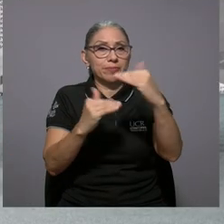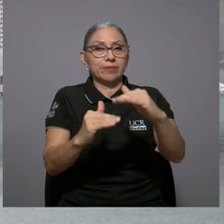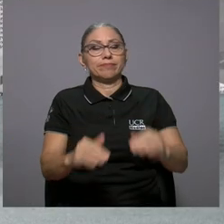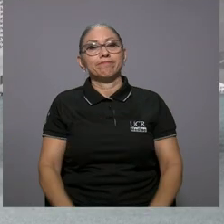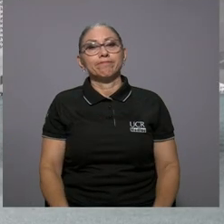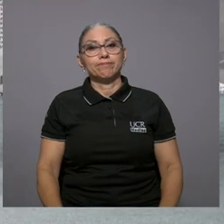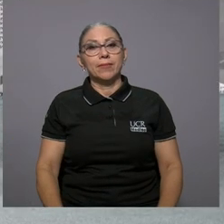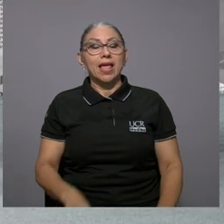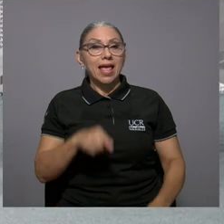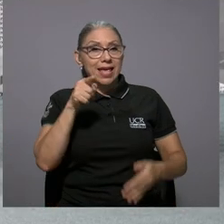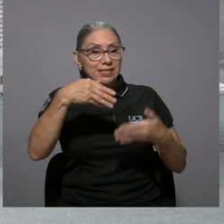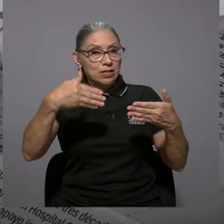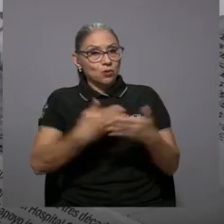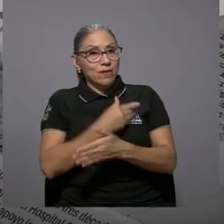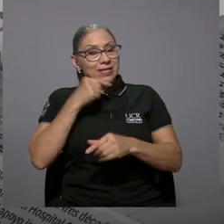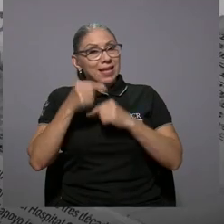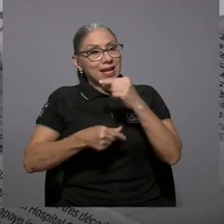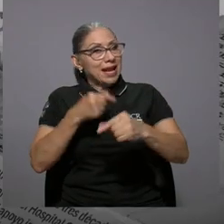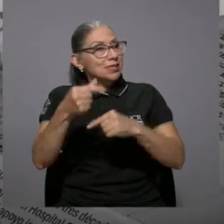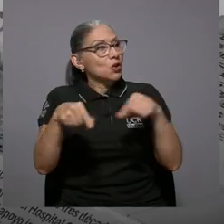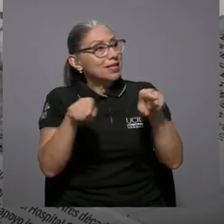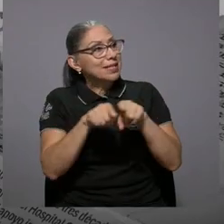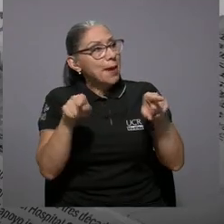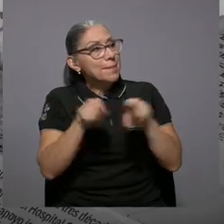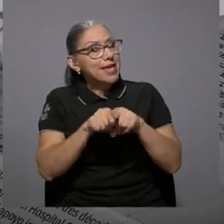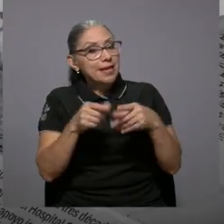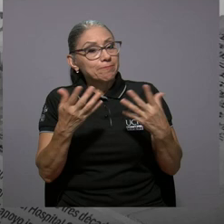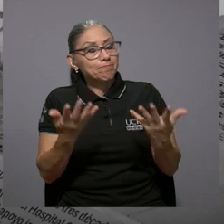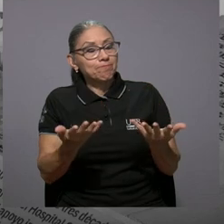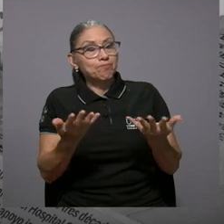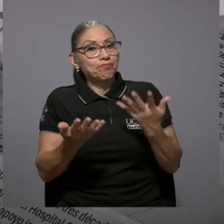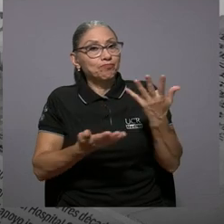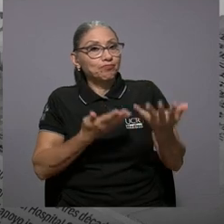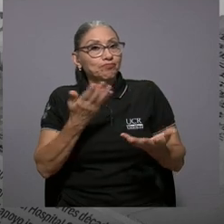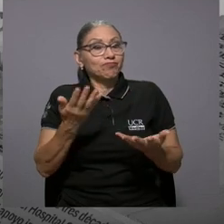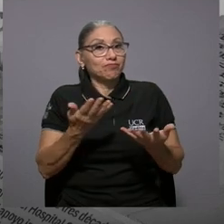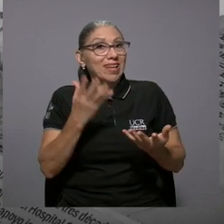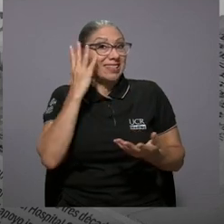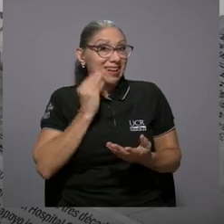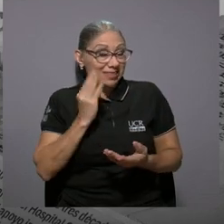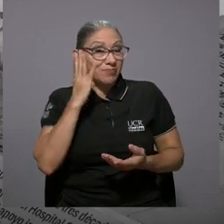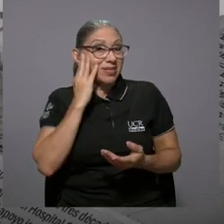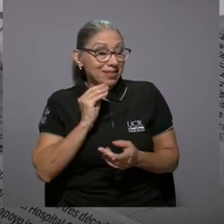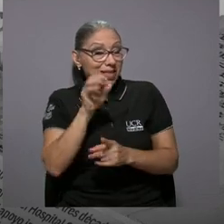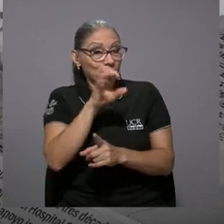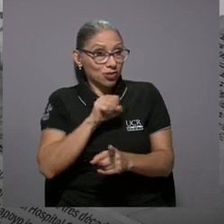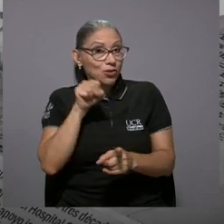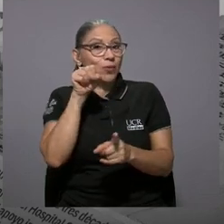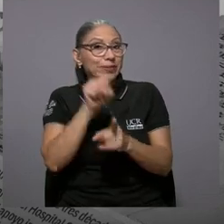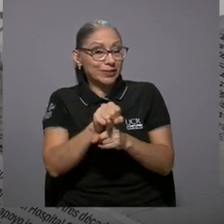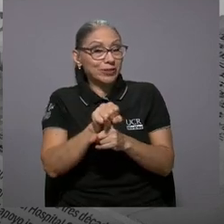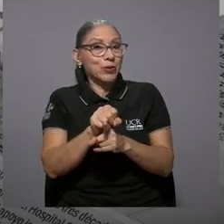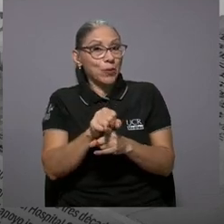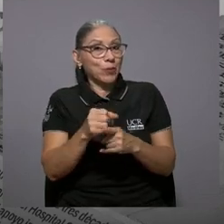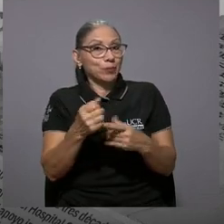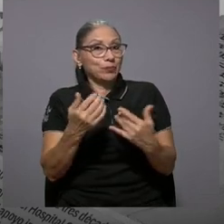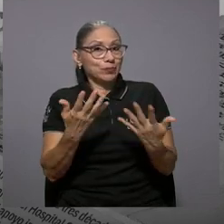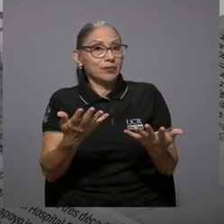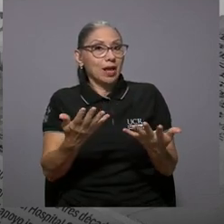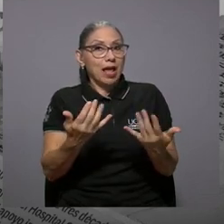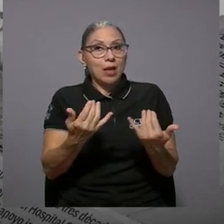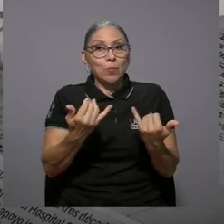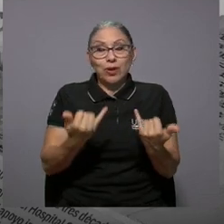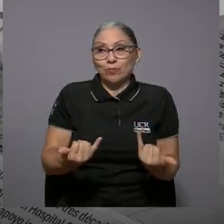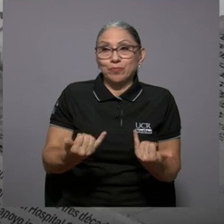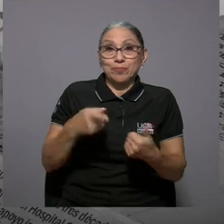varias generaciones. Estas nuevas generaciones, ¿también les estará pasando la factura ante